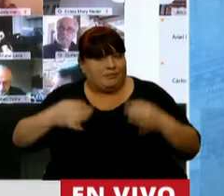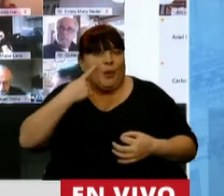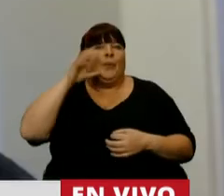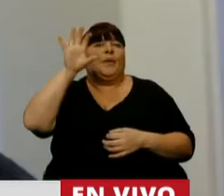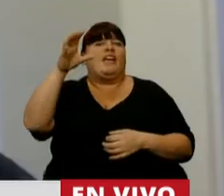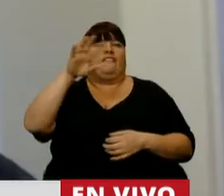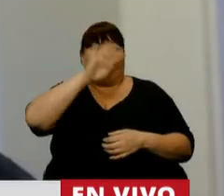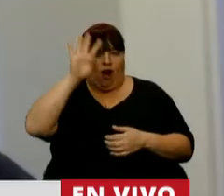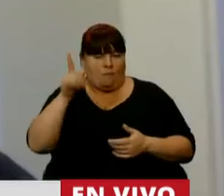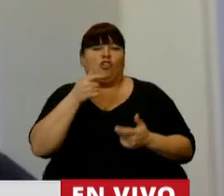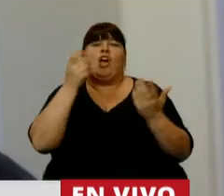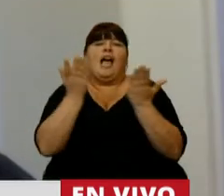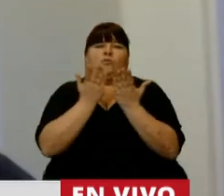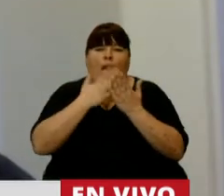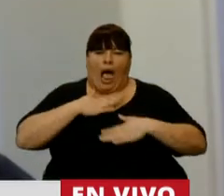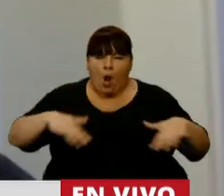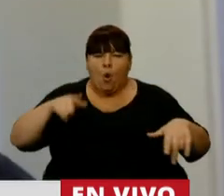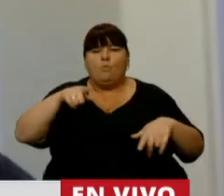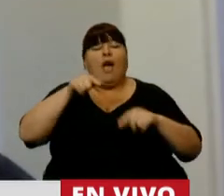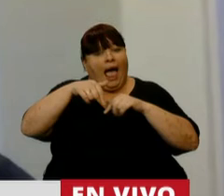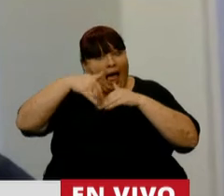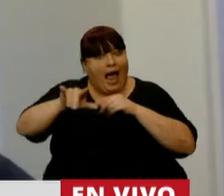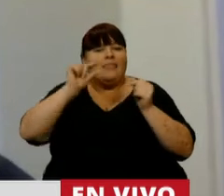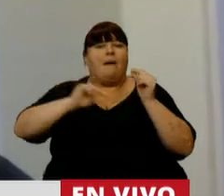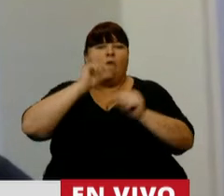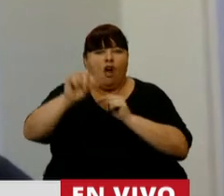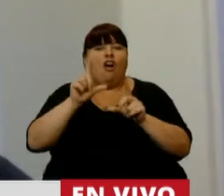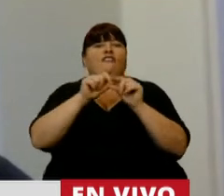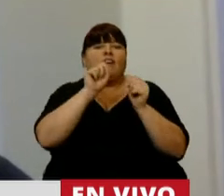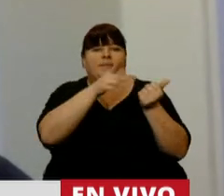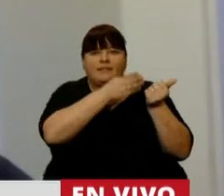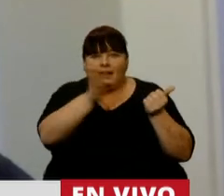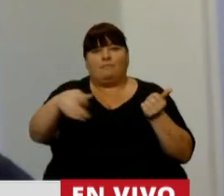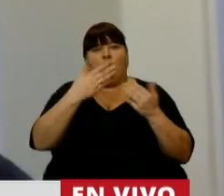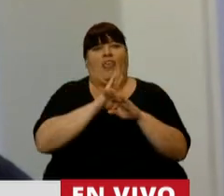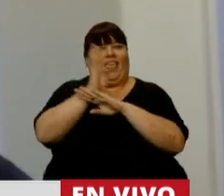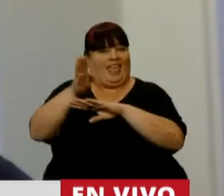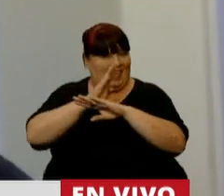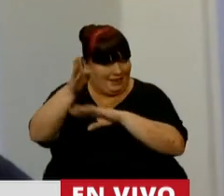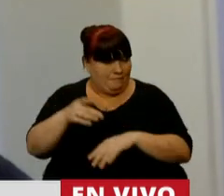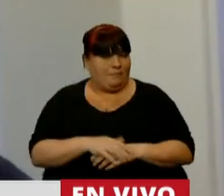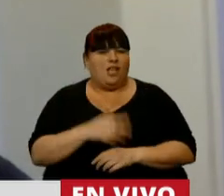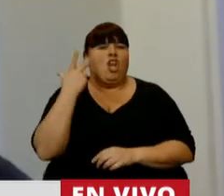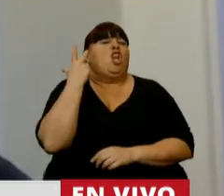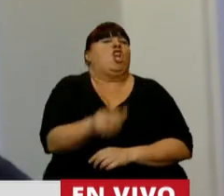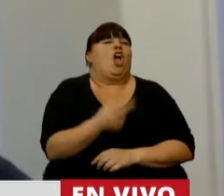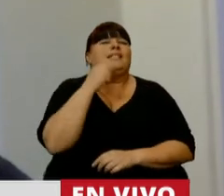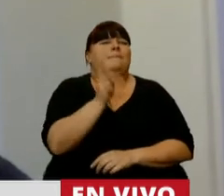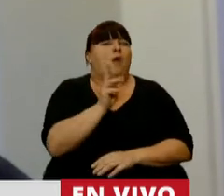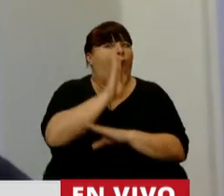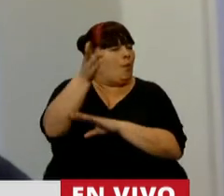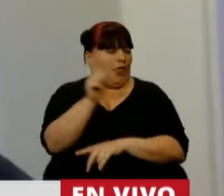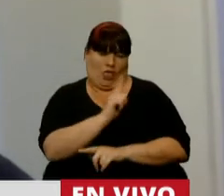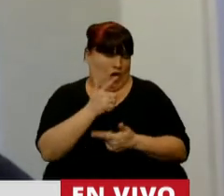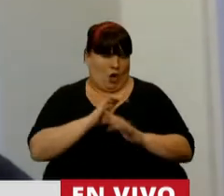provincia, estudiantes, y a partir de allí se van otorgando fechas para que puedan ingresar. No se le niega el ingreso a nadie,